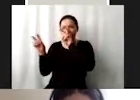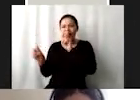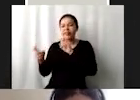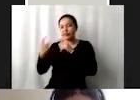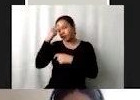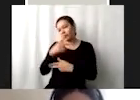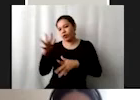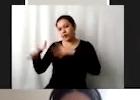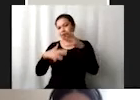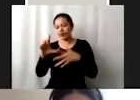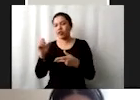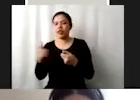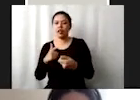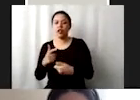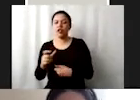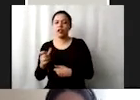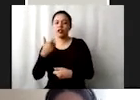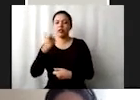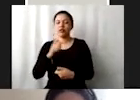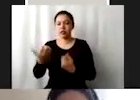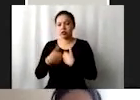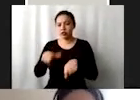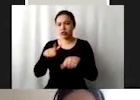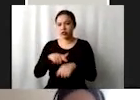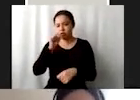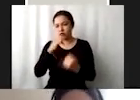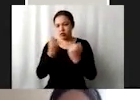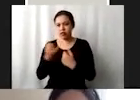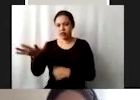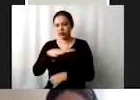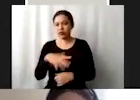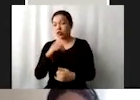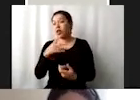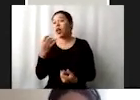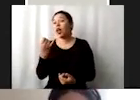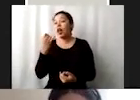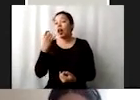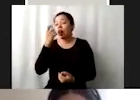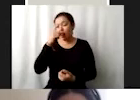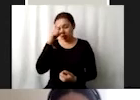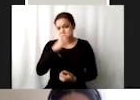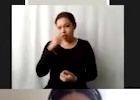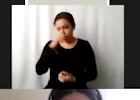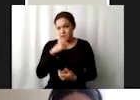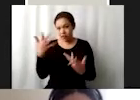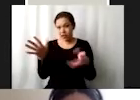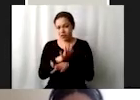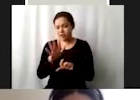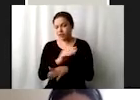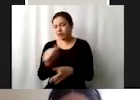económicos, sociales y ambientales. Ahora, fíjense cómo cambia el lenguaje con el resto de las, digamos,